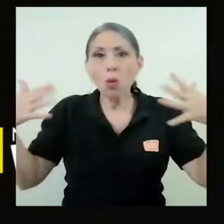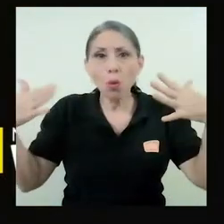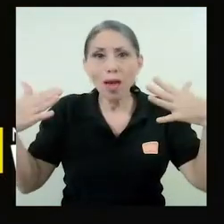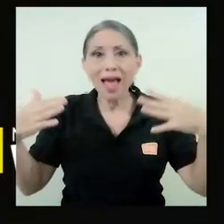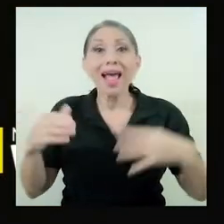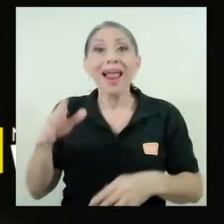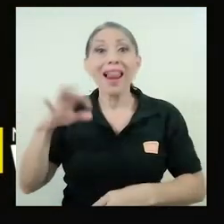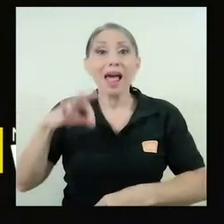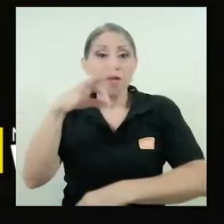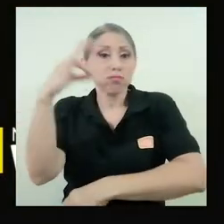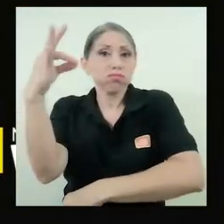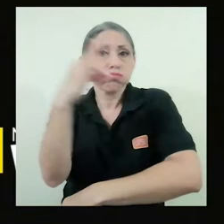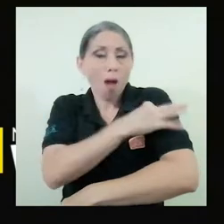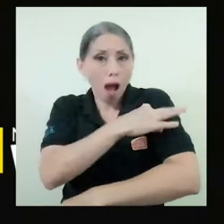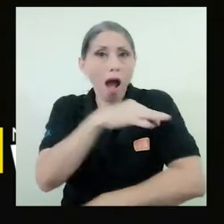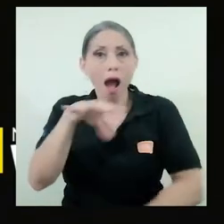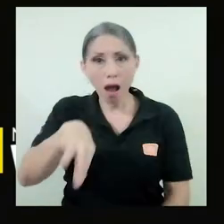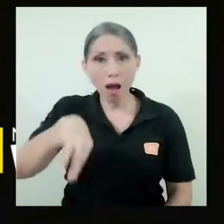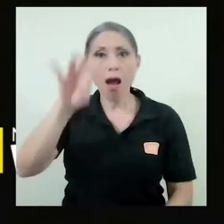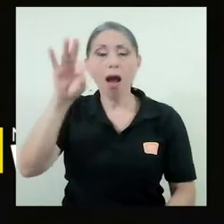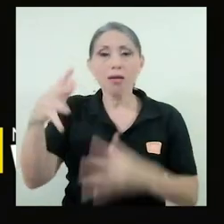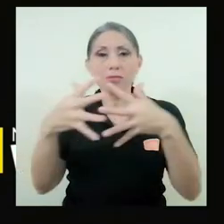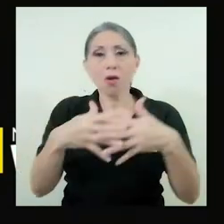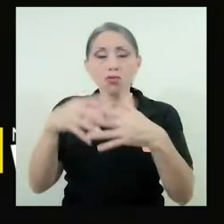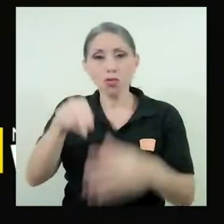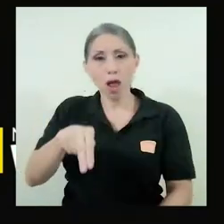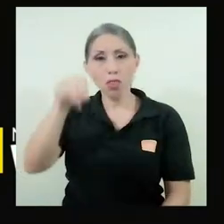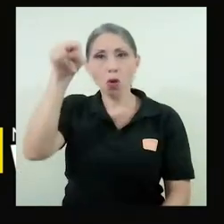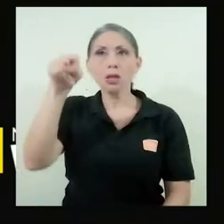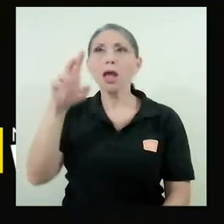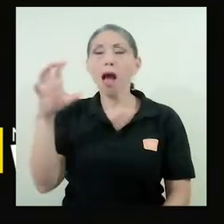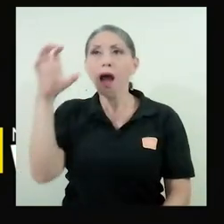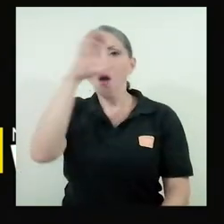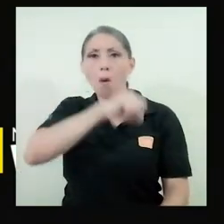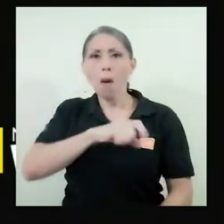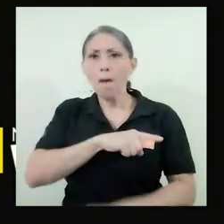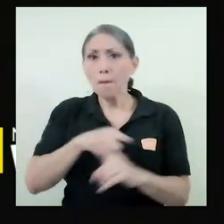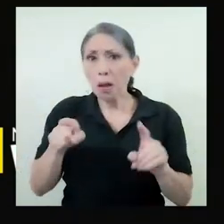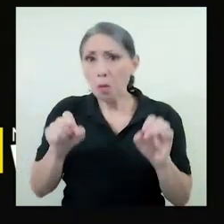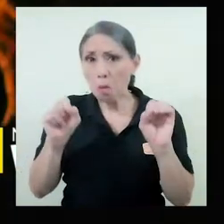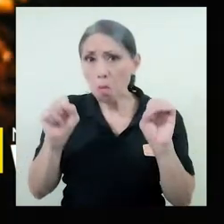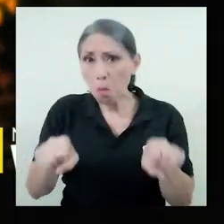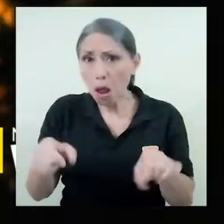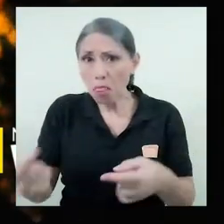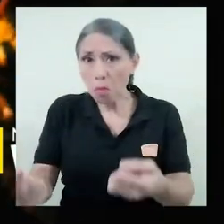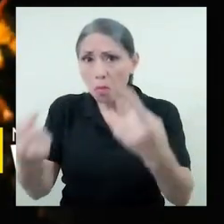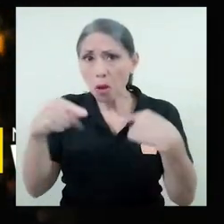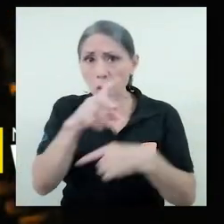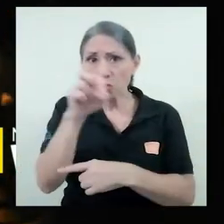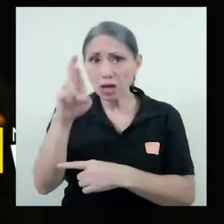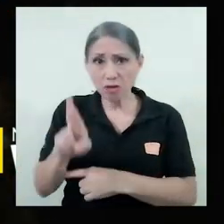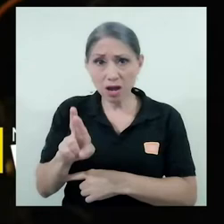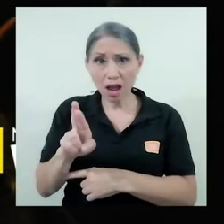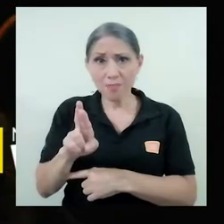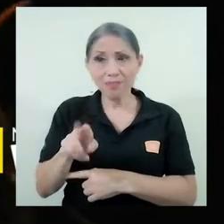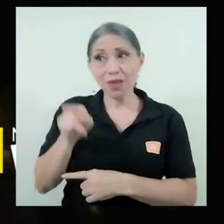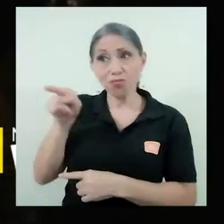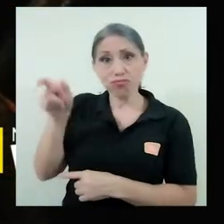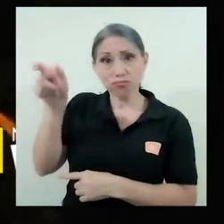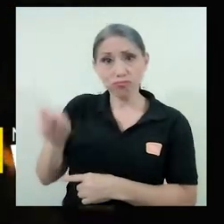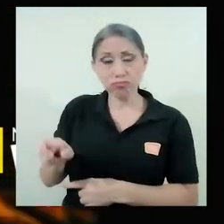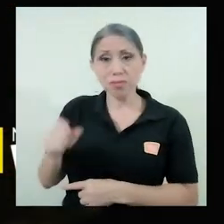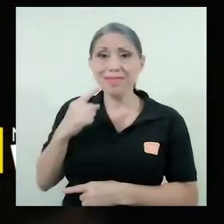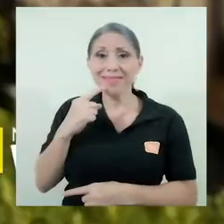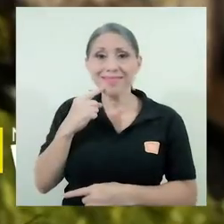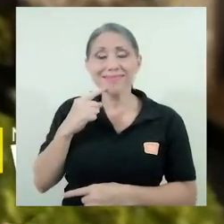vespa mandarinia fue hallada al norte de eeuu pero qué tan factible es que llegue a habitar en costa rica de acuerdo